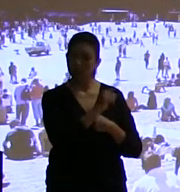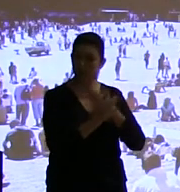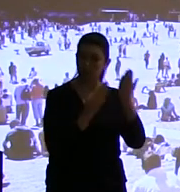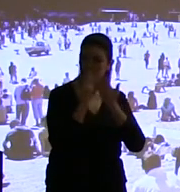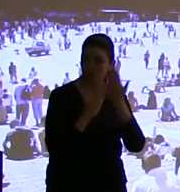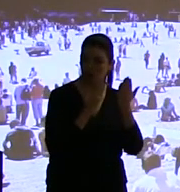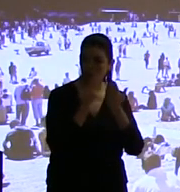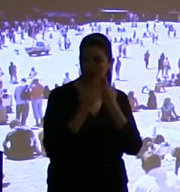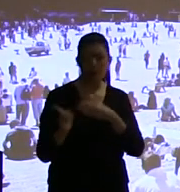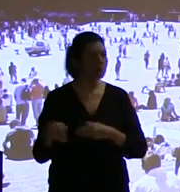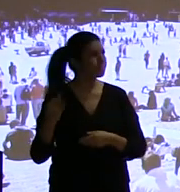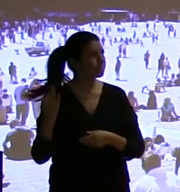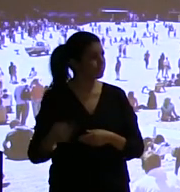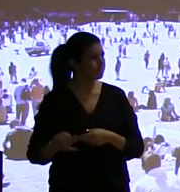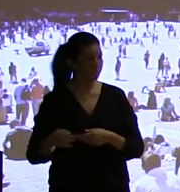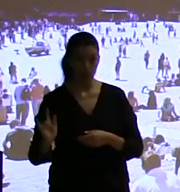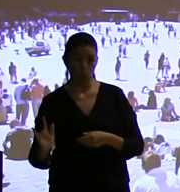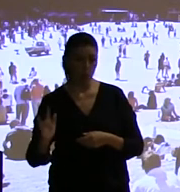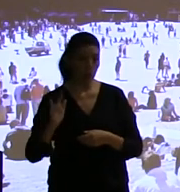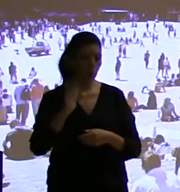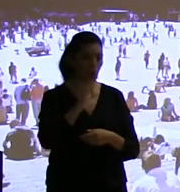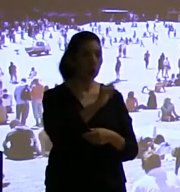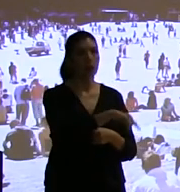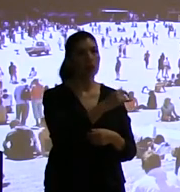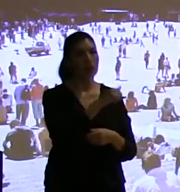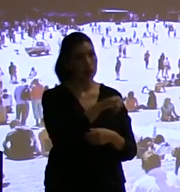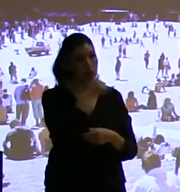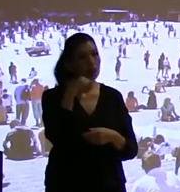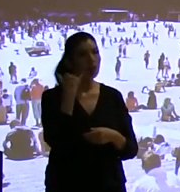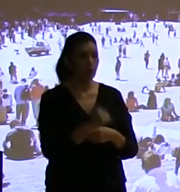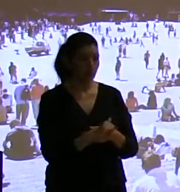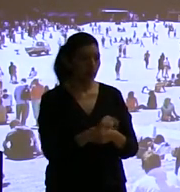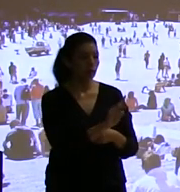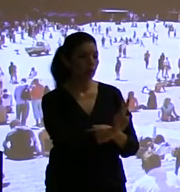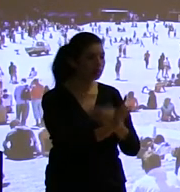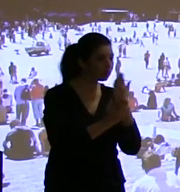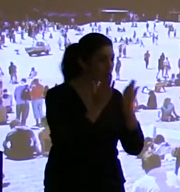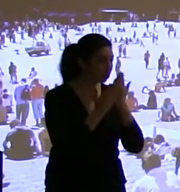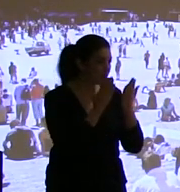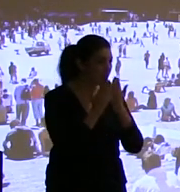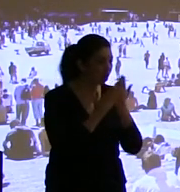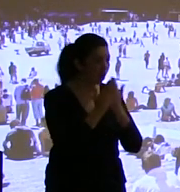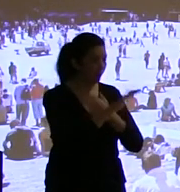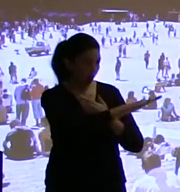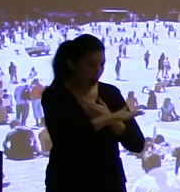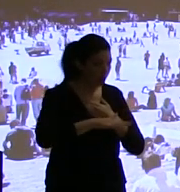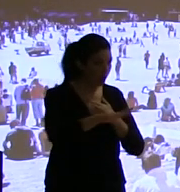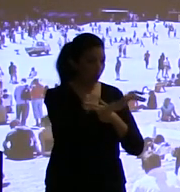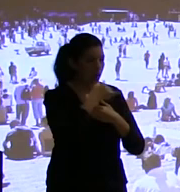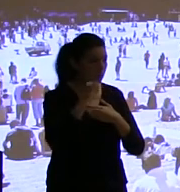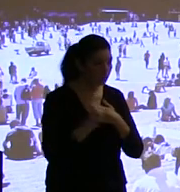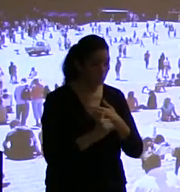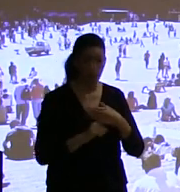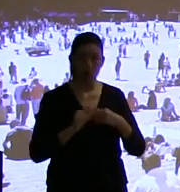a hacer un estudio sobre la manera con la cual los peatones y los ciclistas usan el espacio. Ellos están muy interesados en